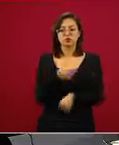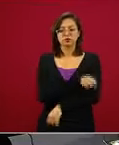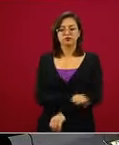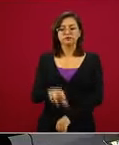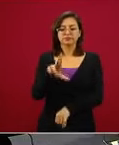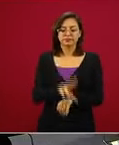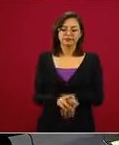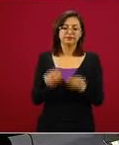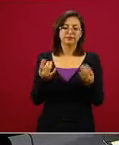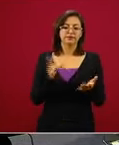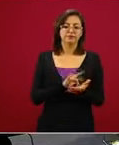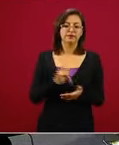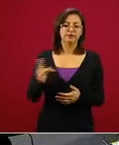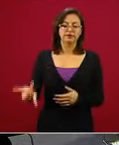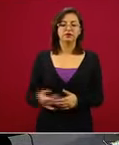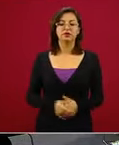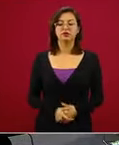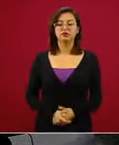muchas gracias